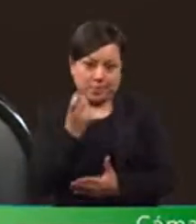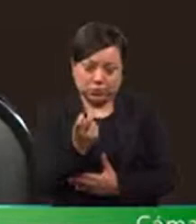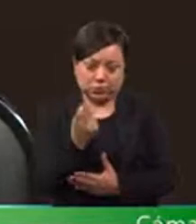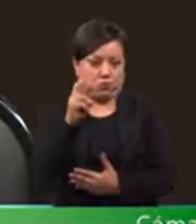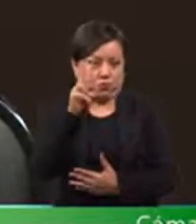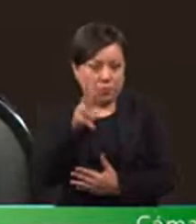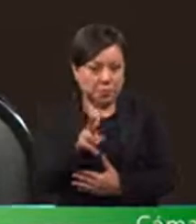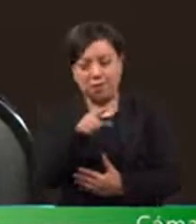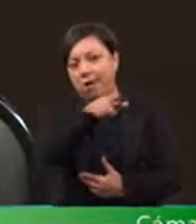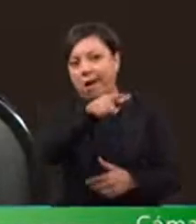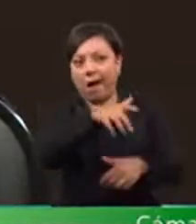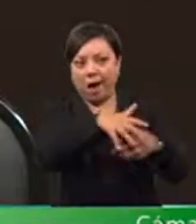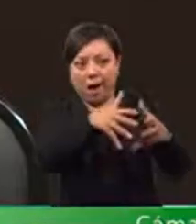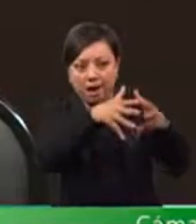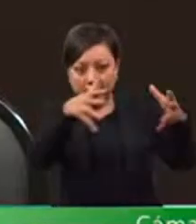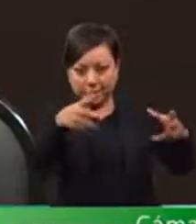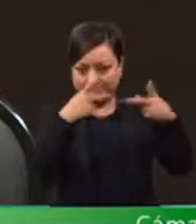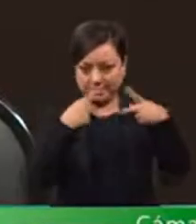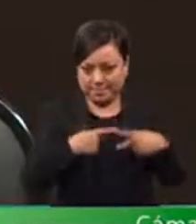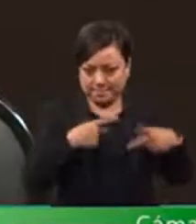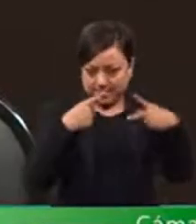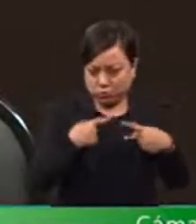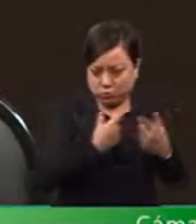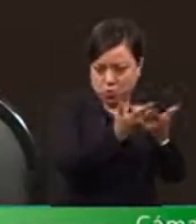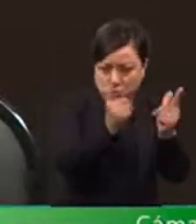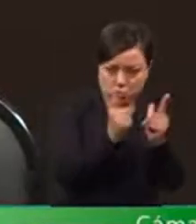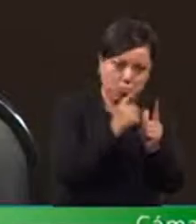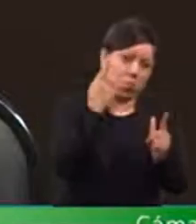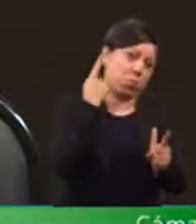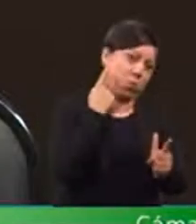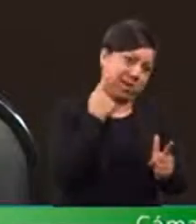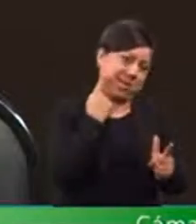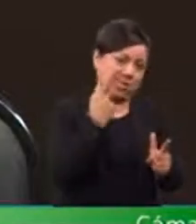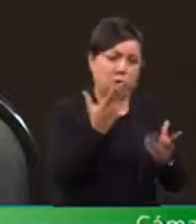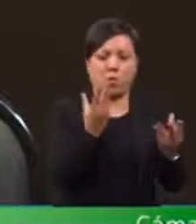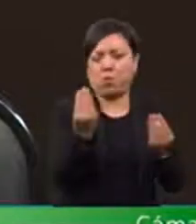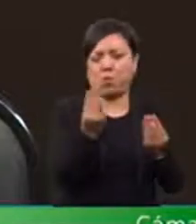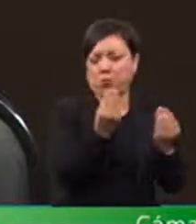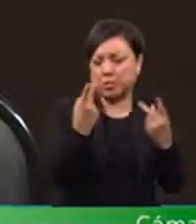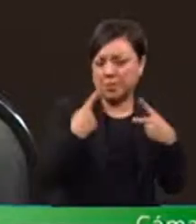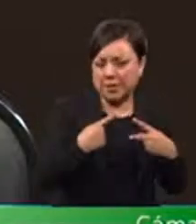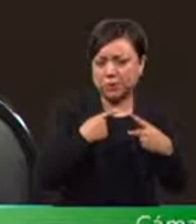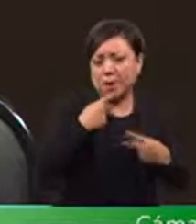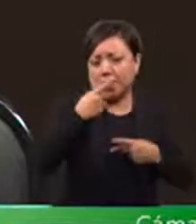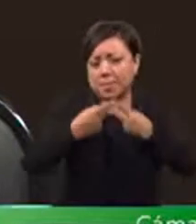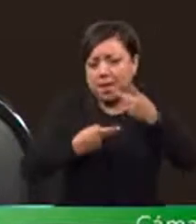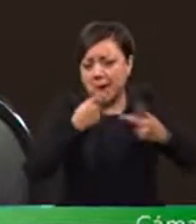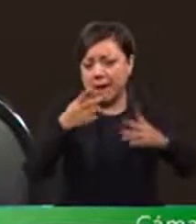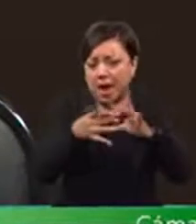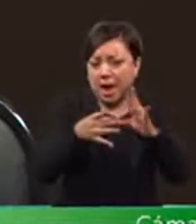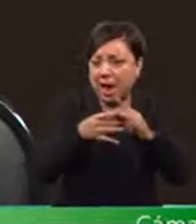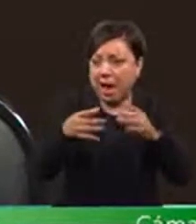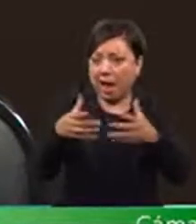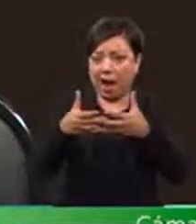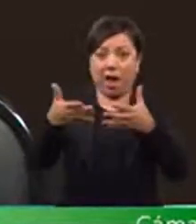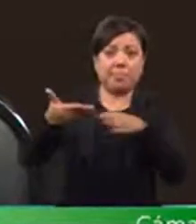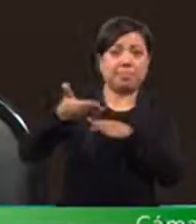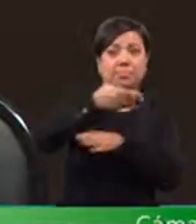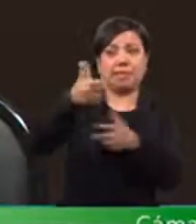de los que hoy integran la mayoría se quejaban que antes había unas antiguas aplanadoras,